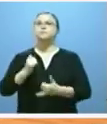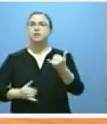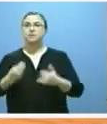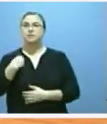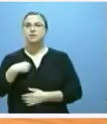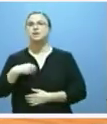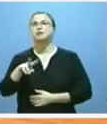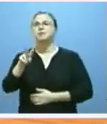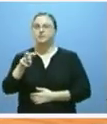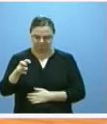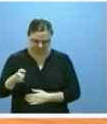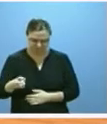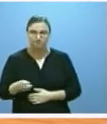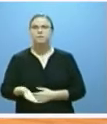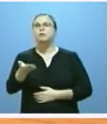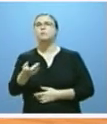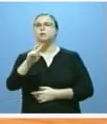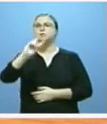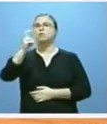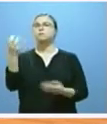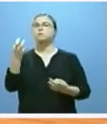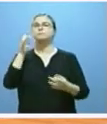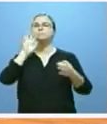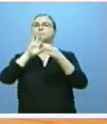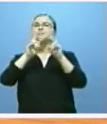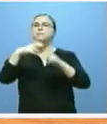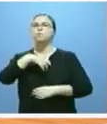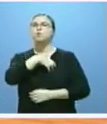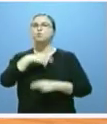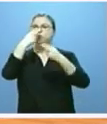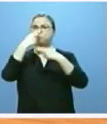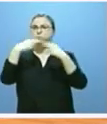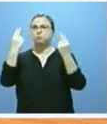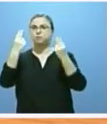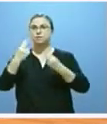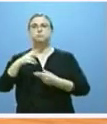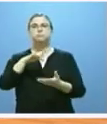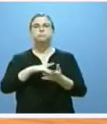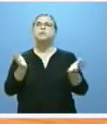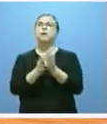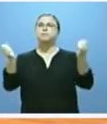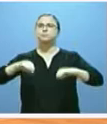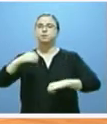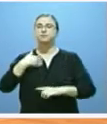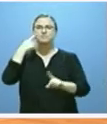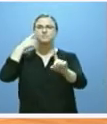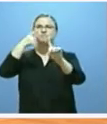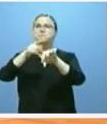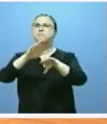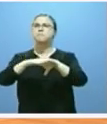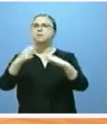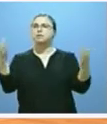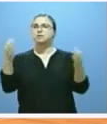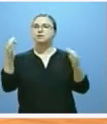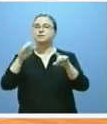por la Conferencia de Presidentes fue el relacionado con la función pública, aprobándose una iniciativa dirigida a permitir